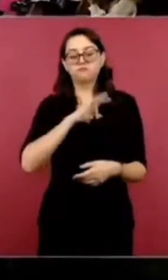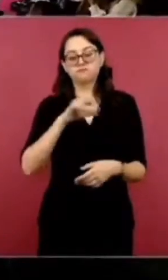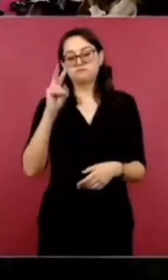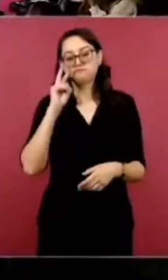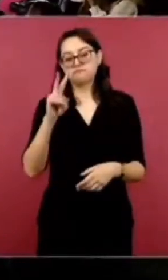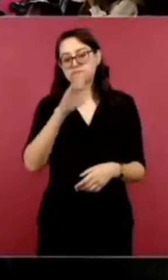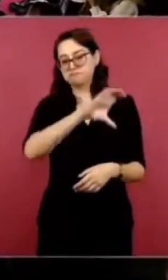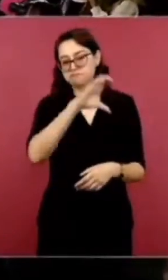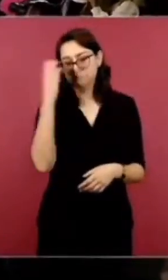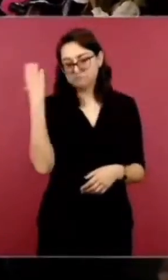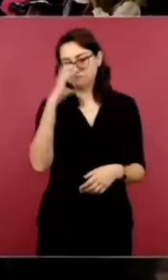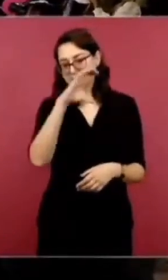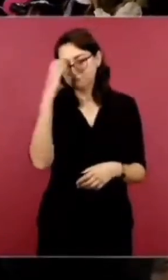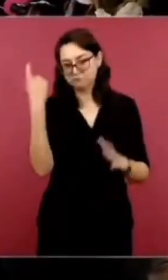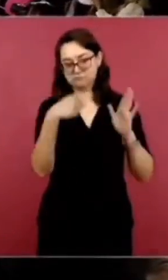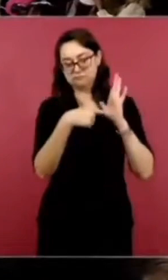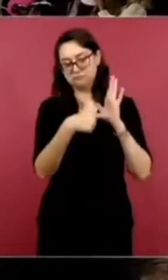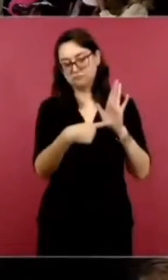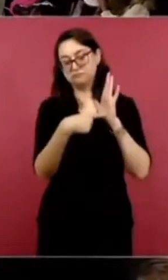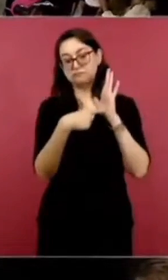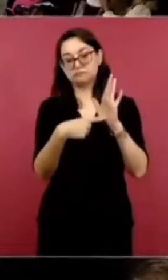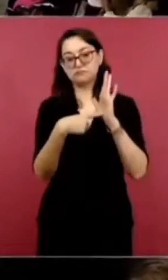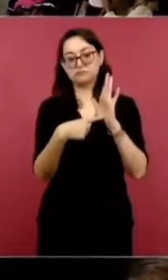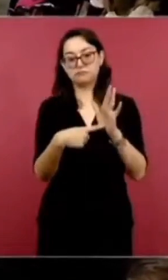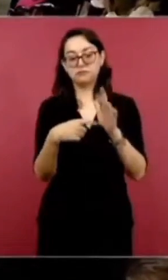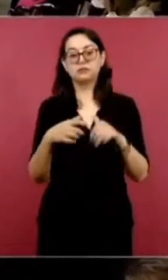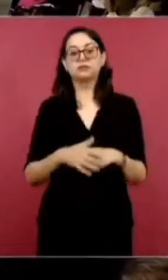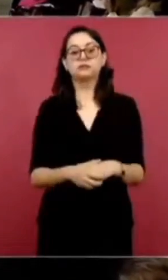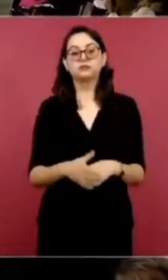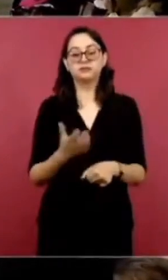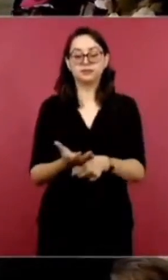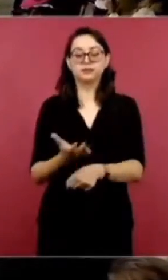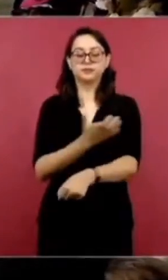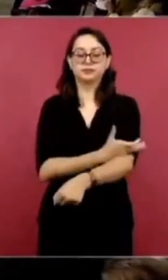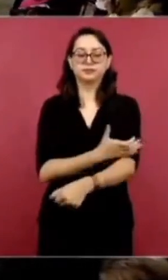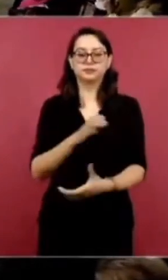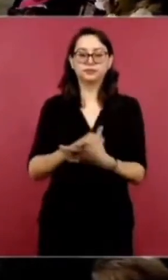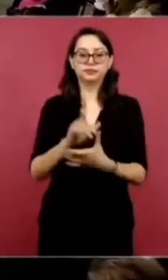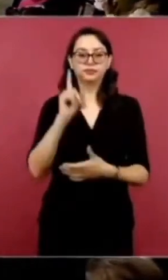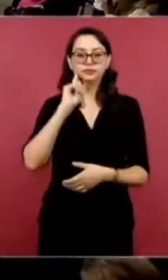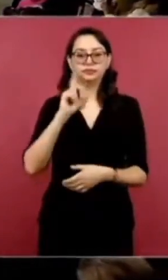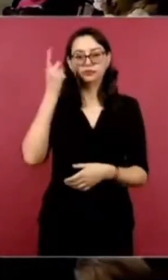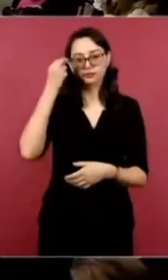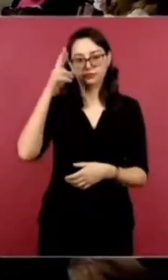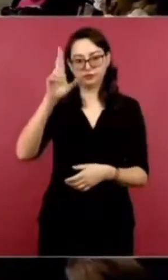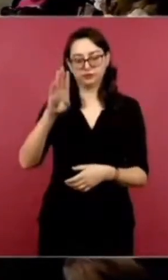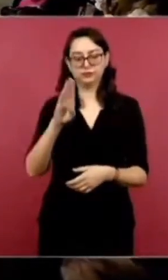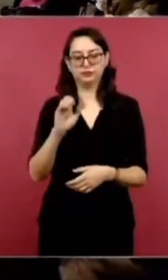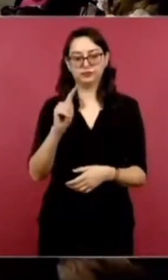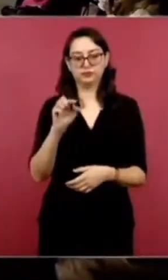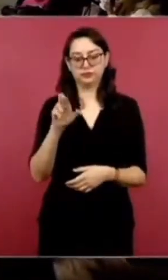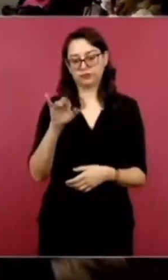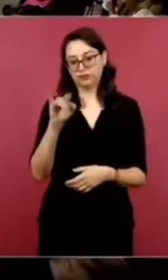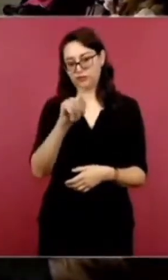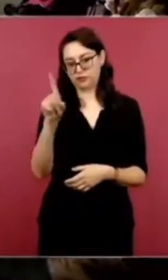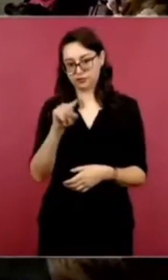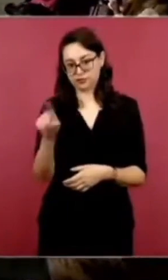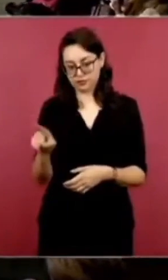imágenes. El presidente estuvo acompañado de la doctora Beatriz Gutiérrez Müller. También estuvo por allá